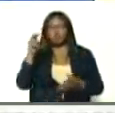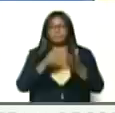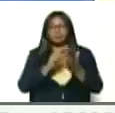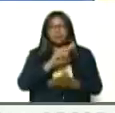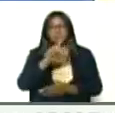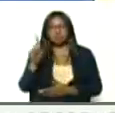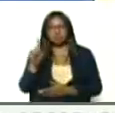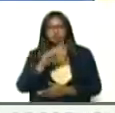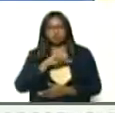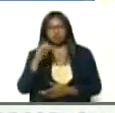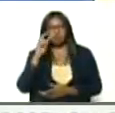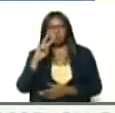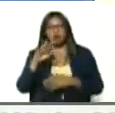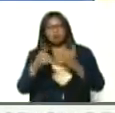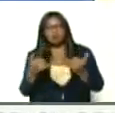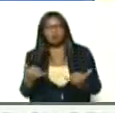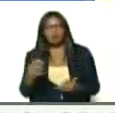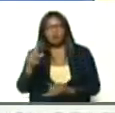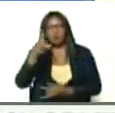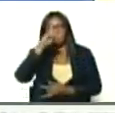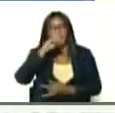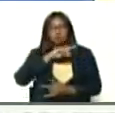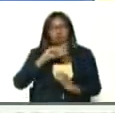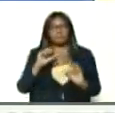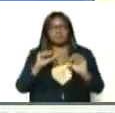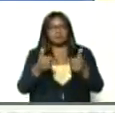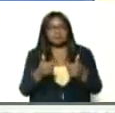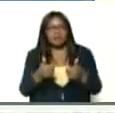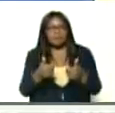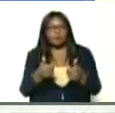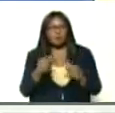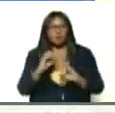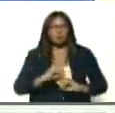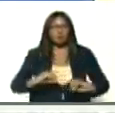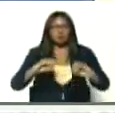estamos a un año, que empezamos en el punto cero,